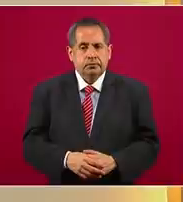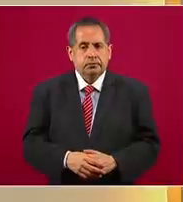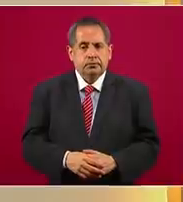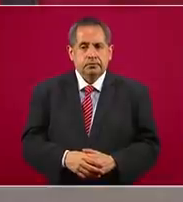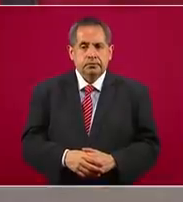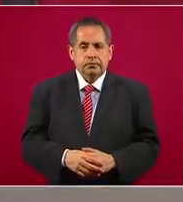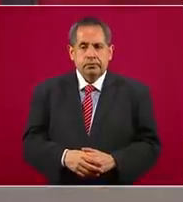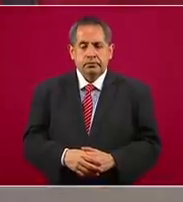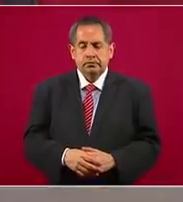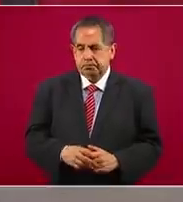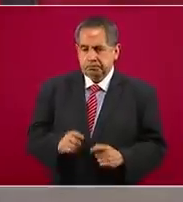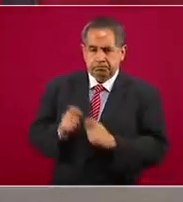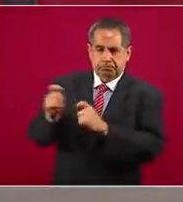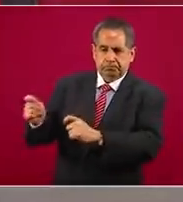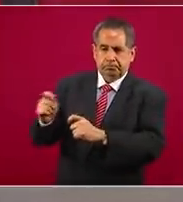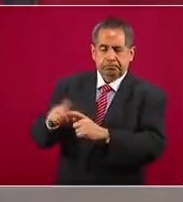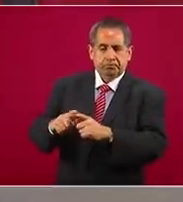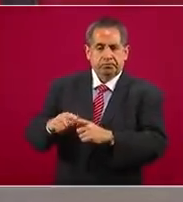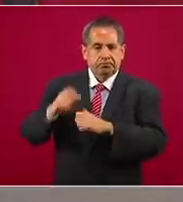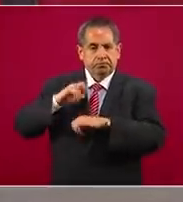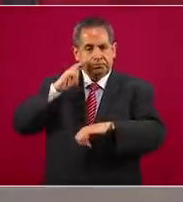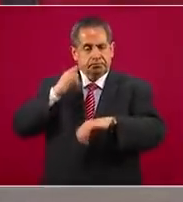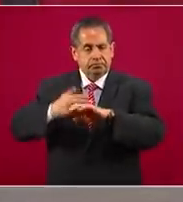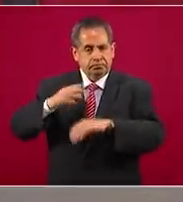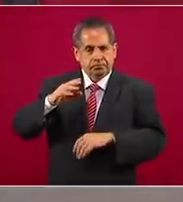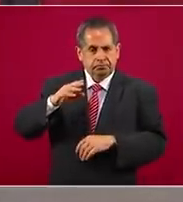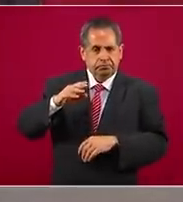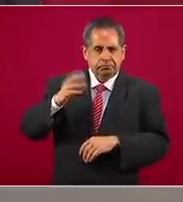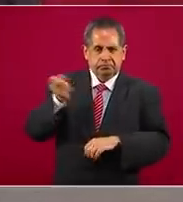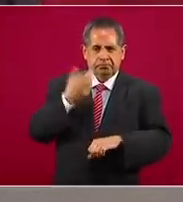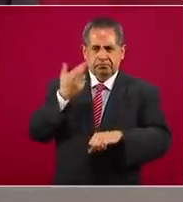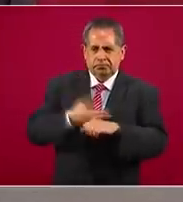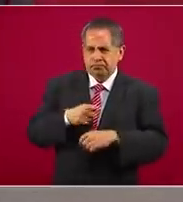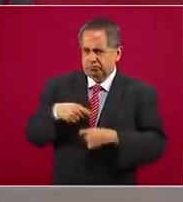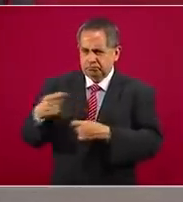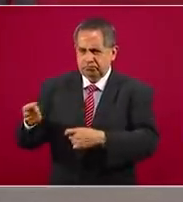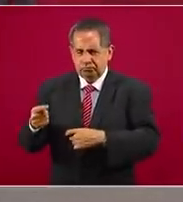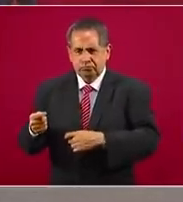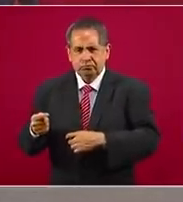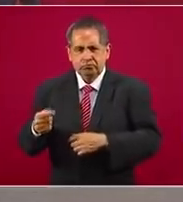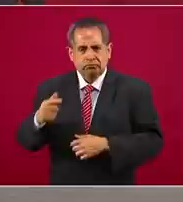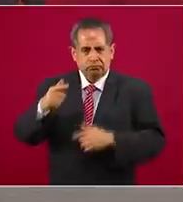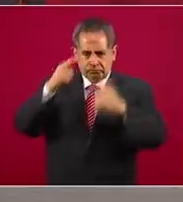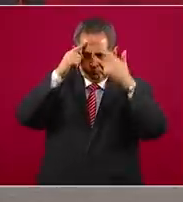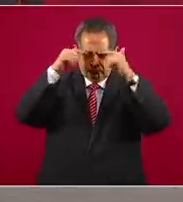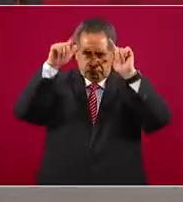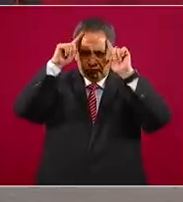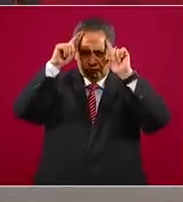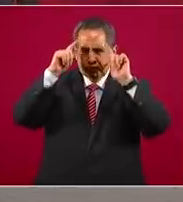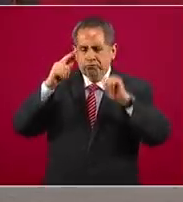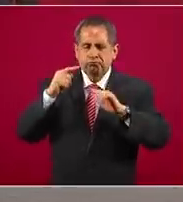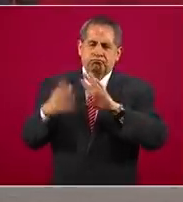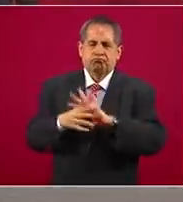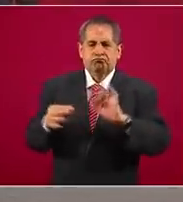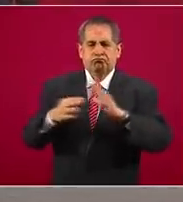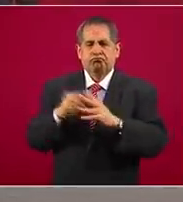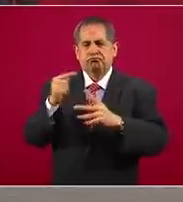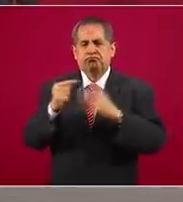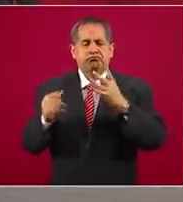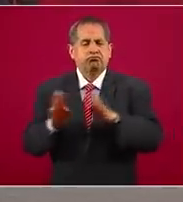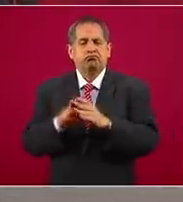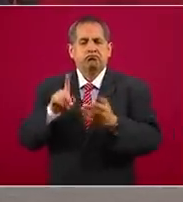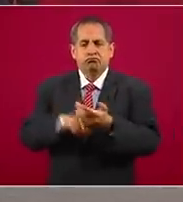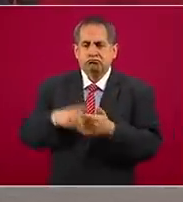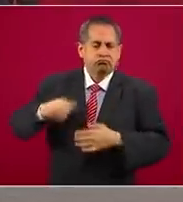Le cedo la palabra al almirante secretario de Marina para continuar con las misiones que cumplen las Fuerzas